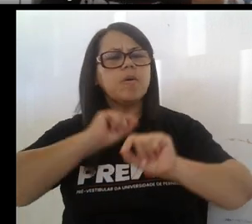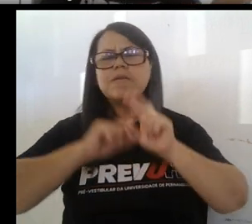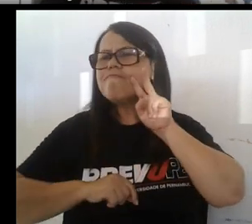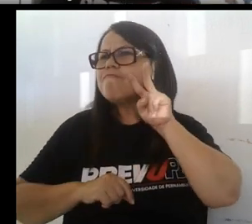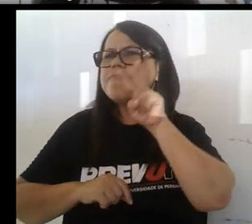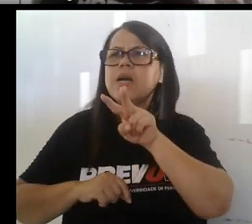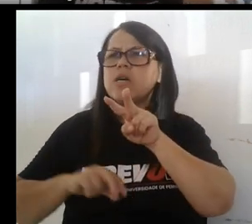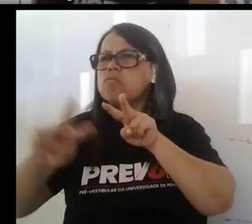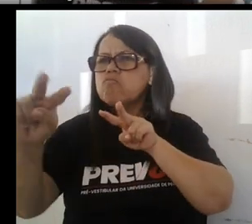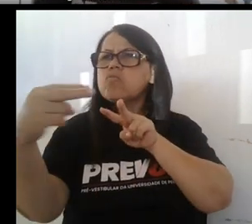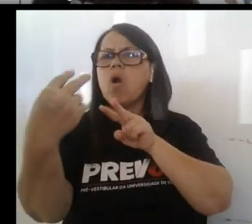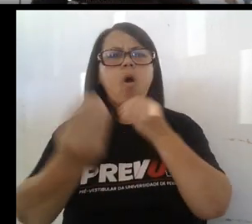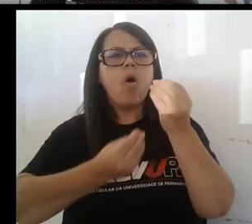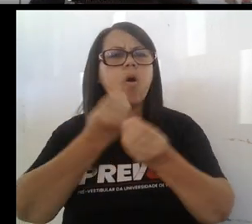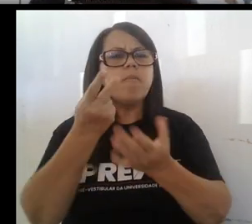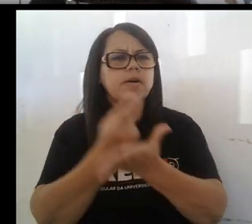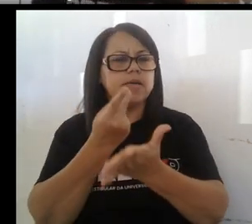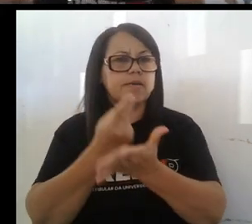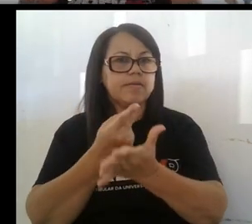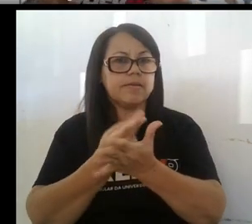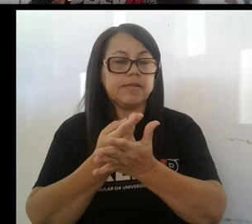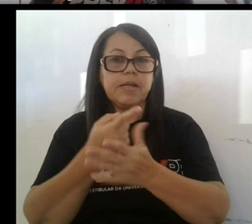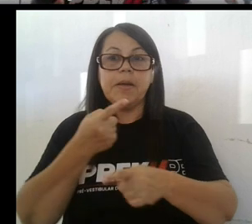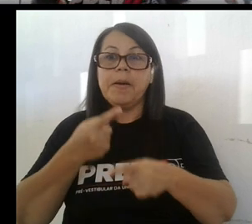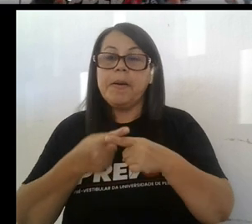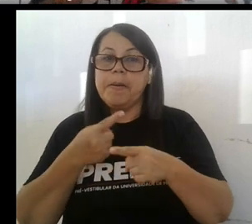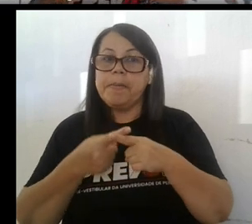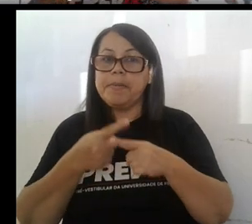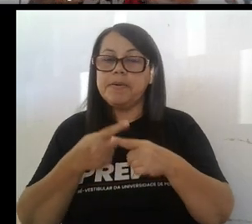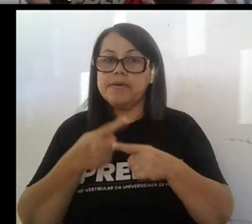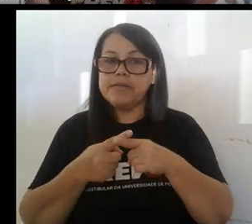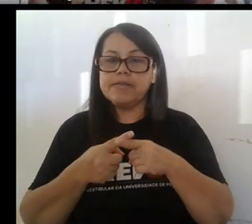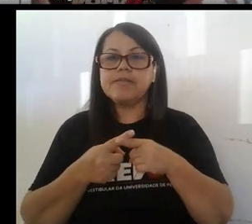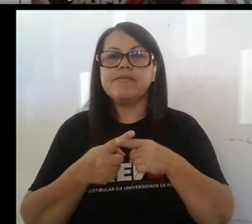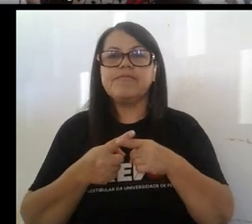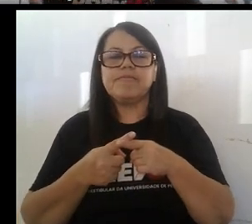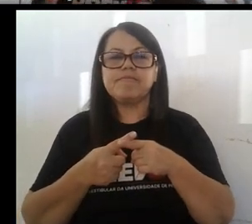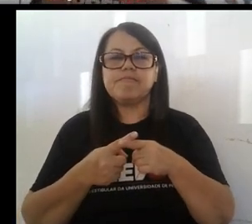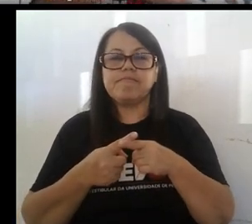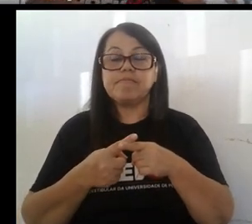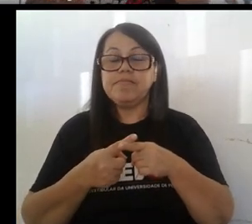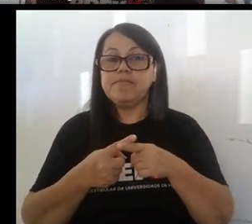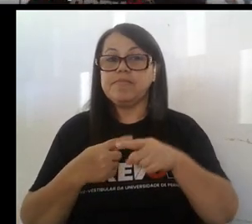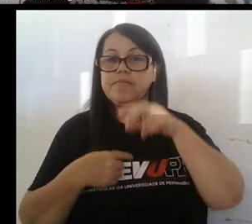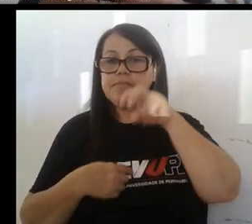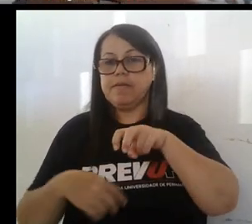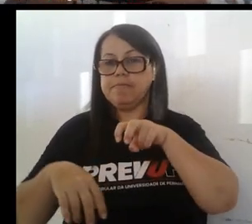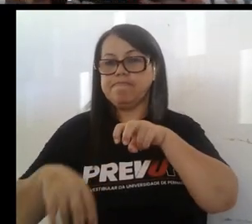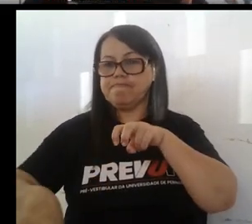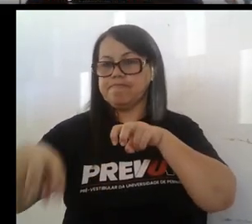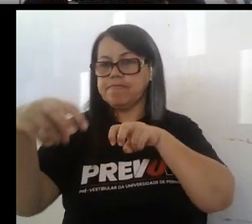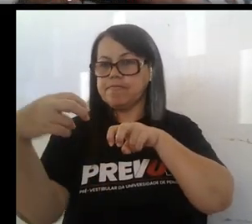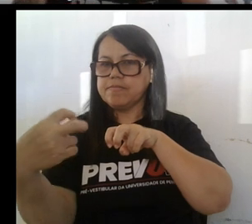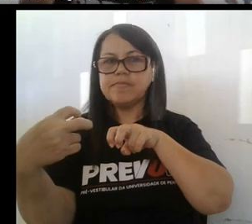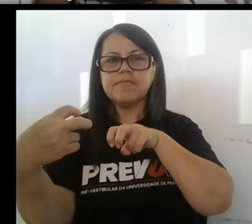activa? ¿Cómo lograrla? Pues, es estar para el otro o la otra en situación de